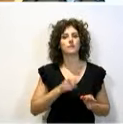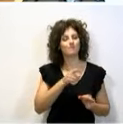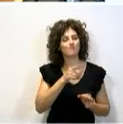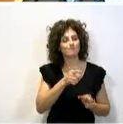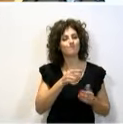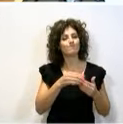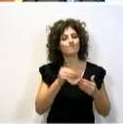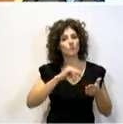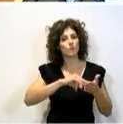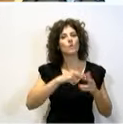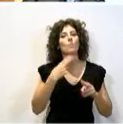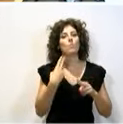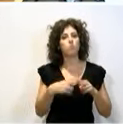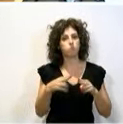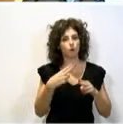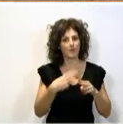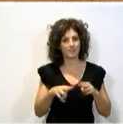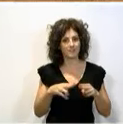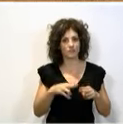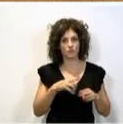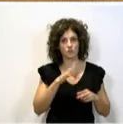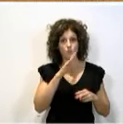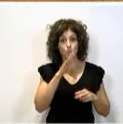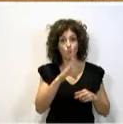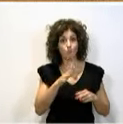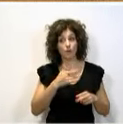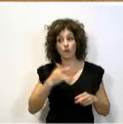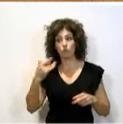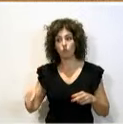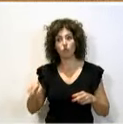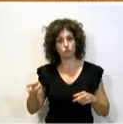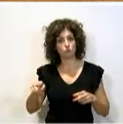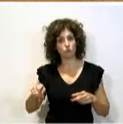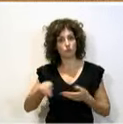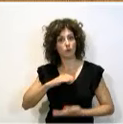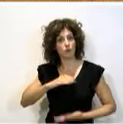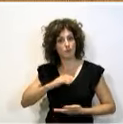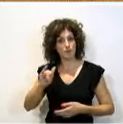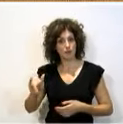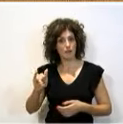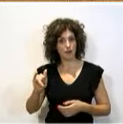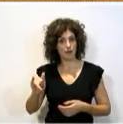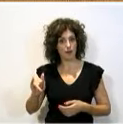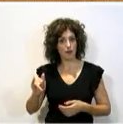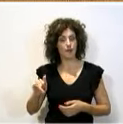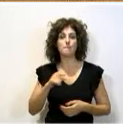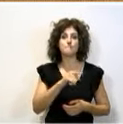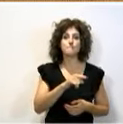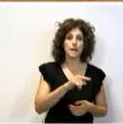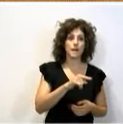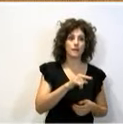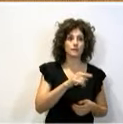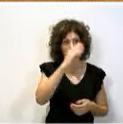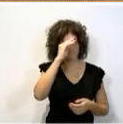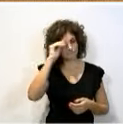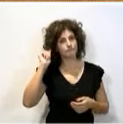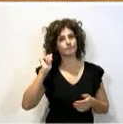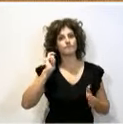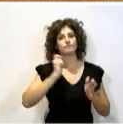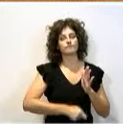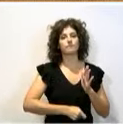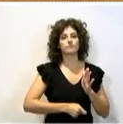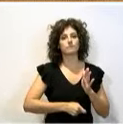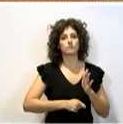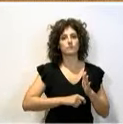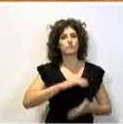porque realmente el indulto es una facultad que tiene el Ejecutivo, mientras que la amnistía es una facultad que